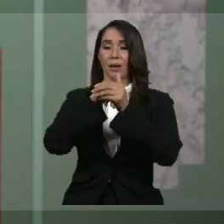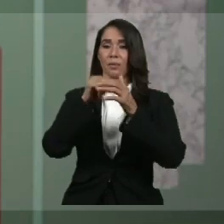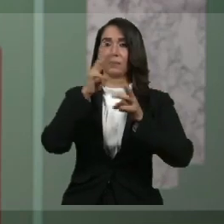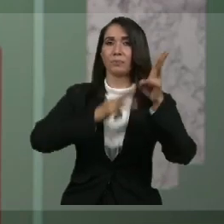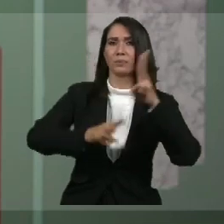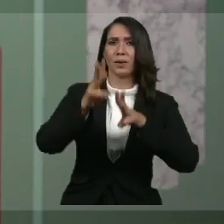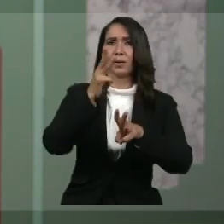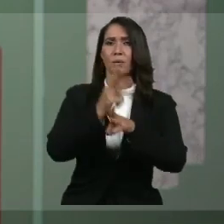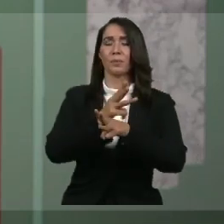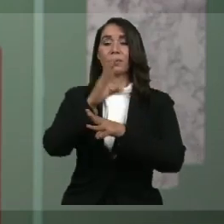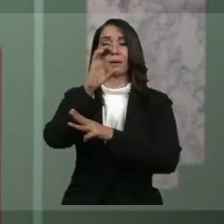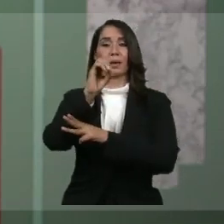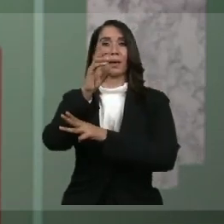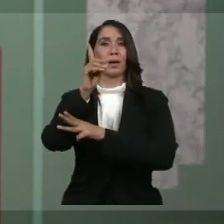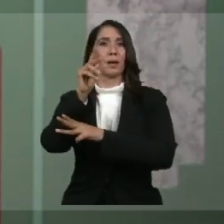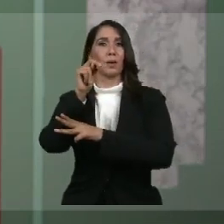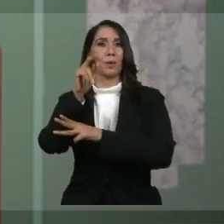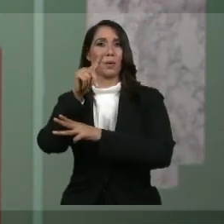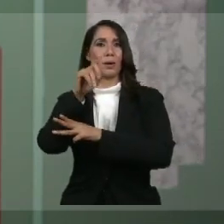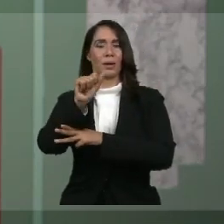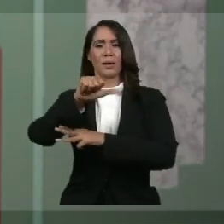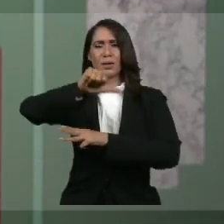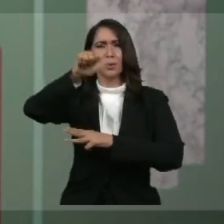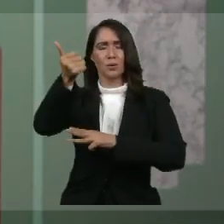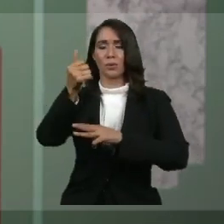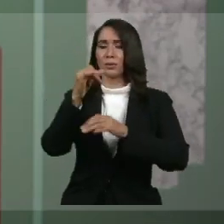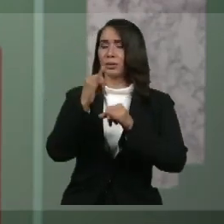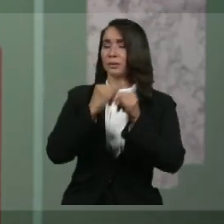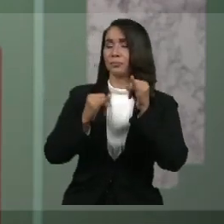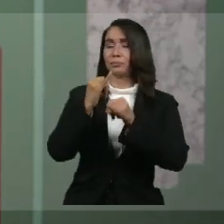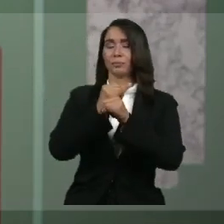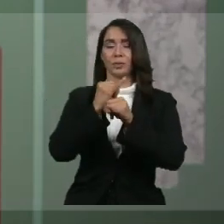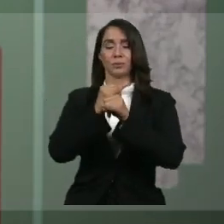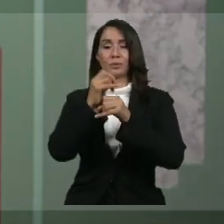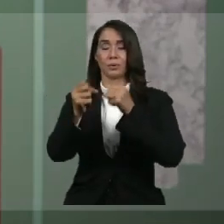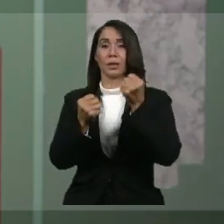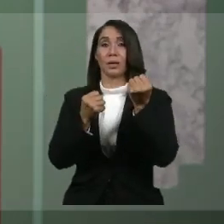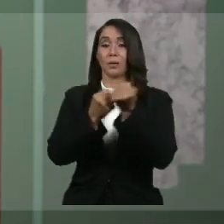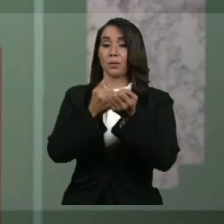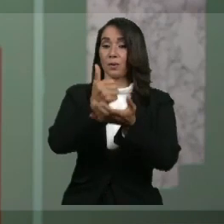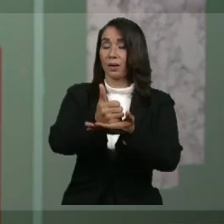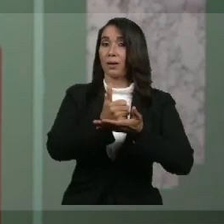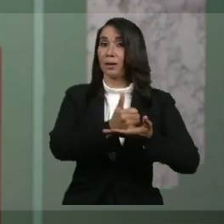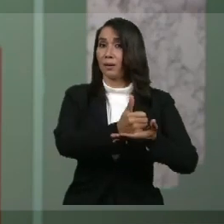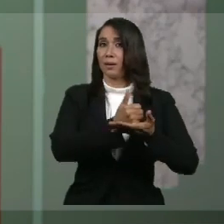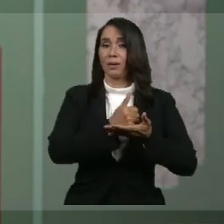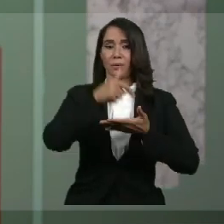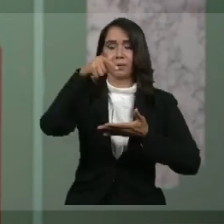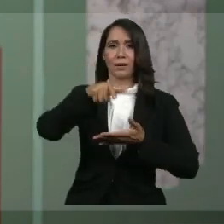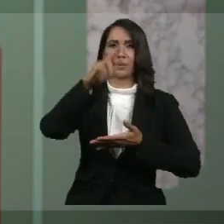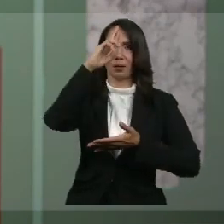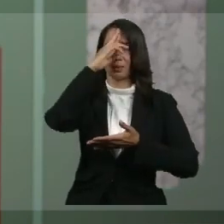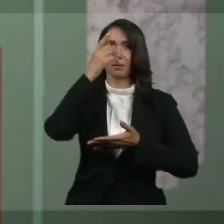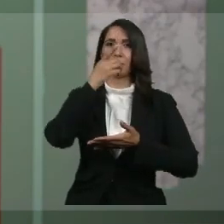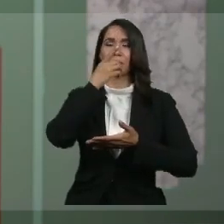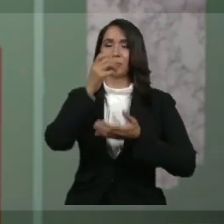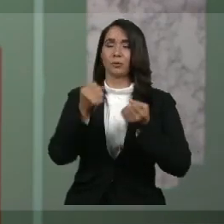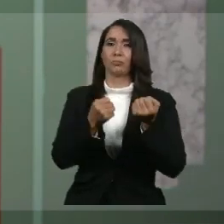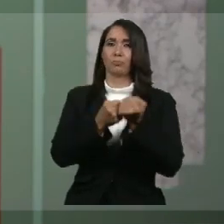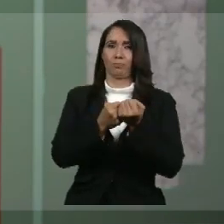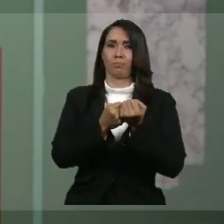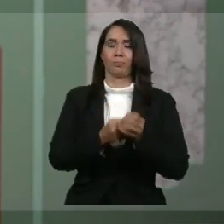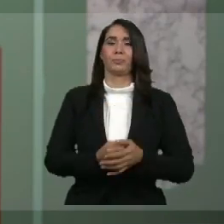Mundial, al CONED y una cantidad de empresas que de manera individual y colectiva han hecho también aportes